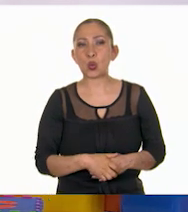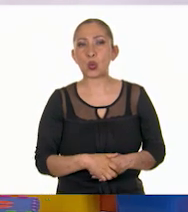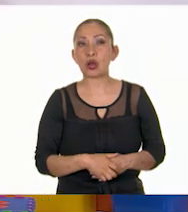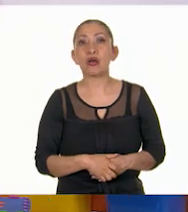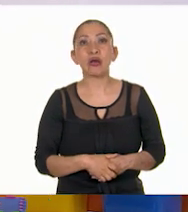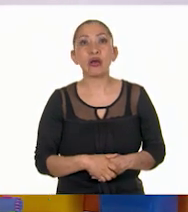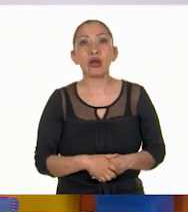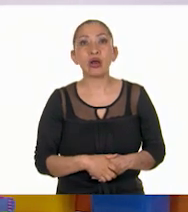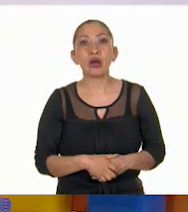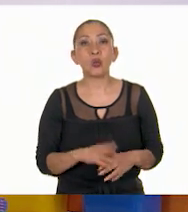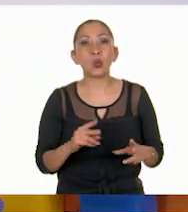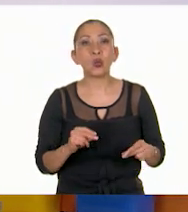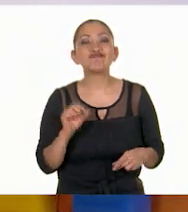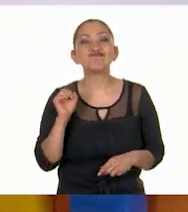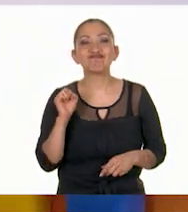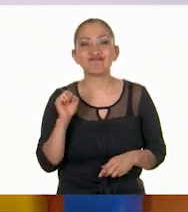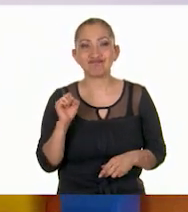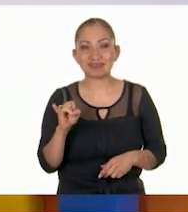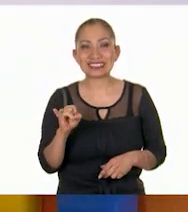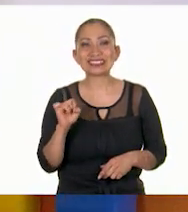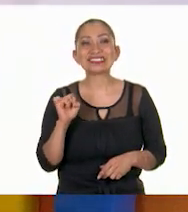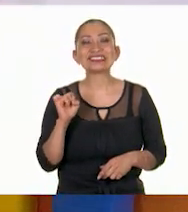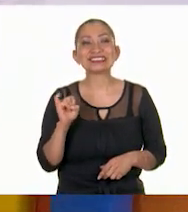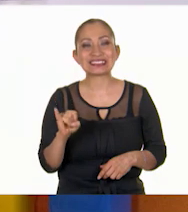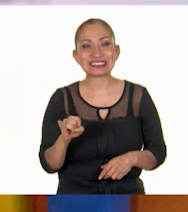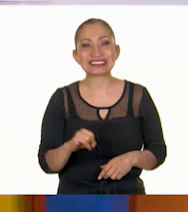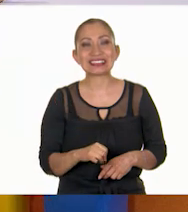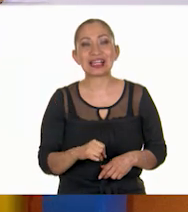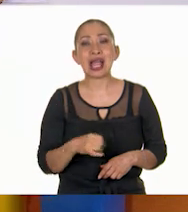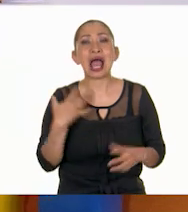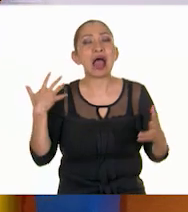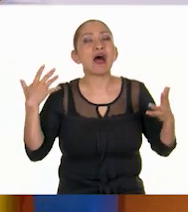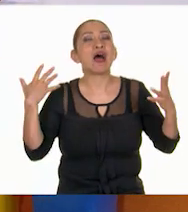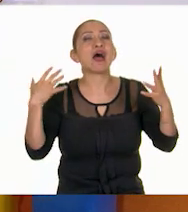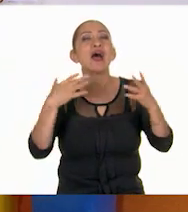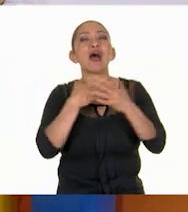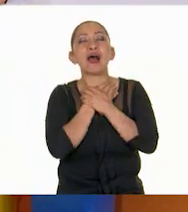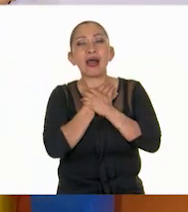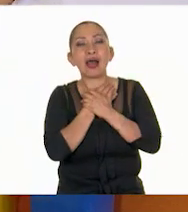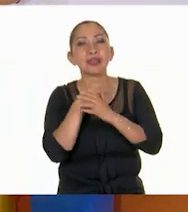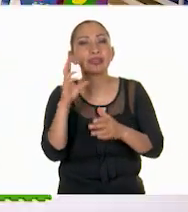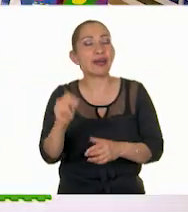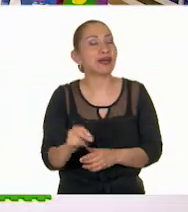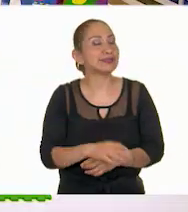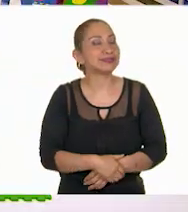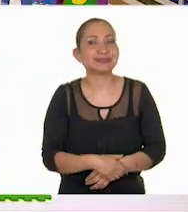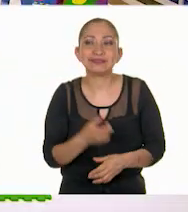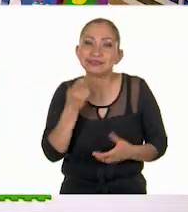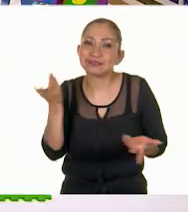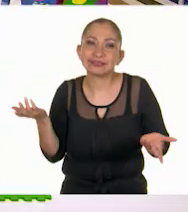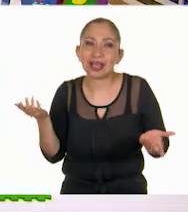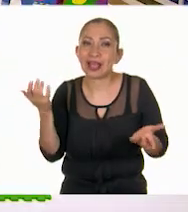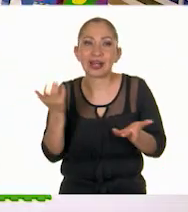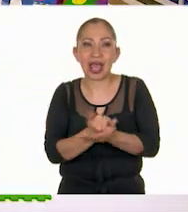¡Estoy lista, me estoy lista! ¡No! ¡Nos van a... ¡No! ¿Qué te digo, Mariana? ¡Ya ganaron! Llegaron